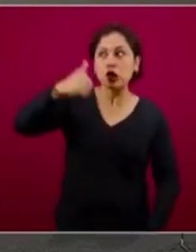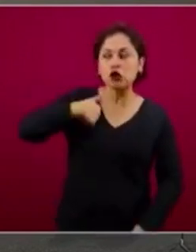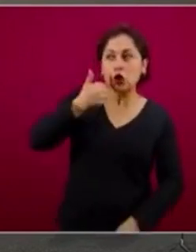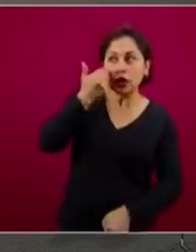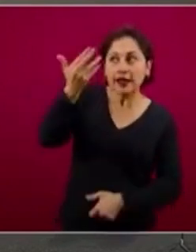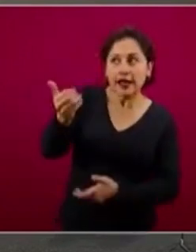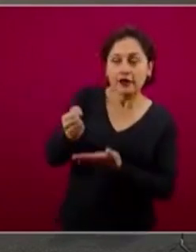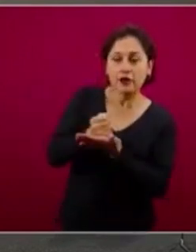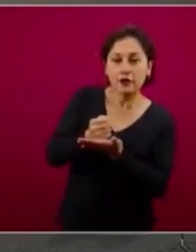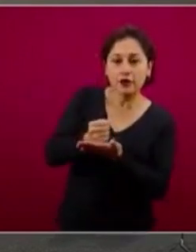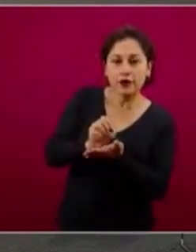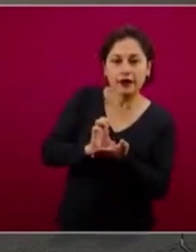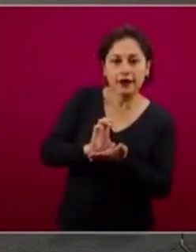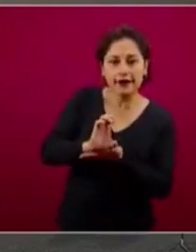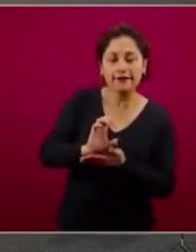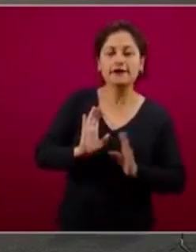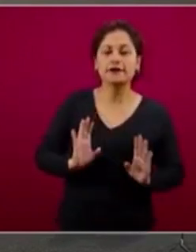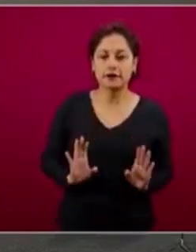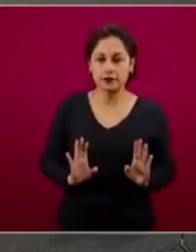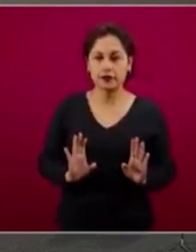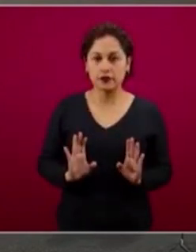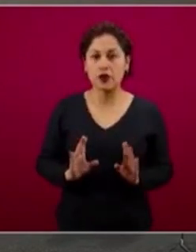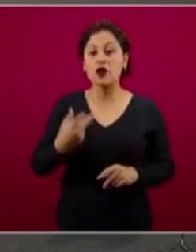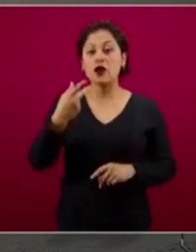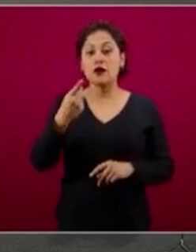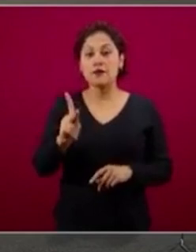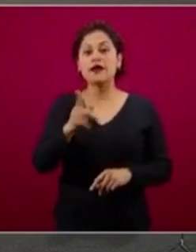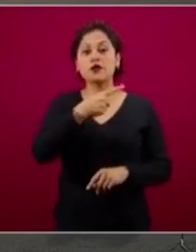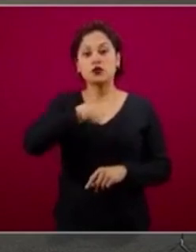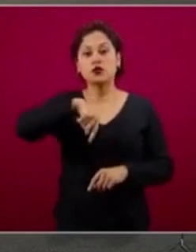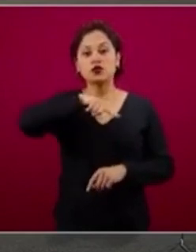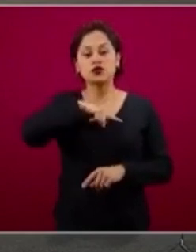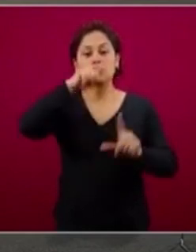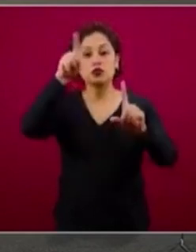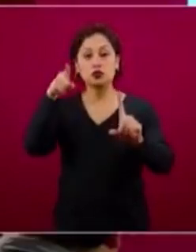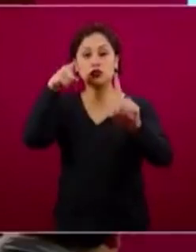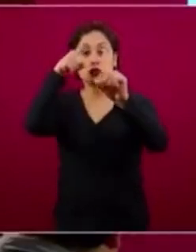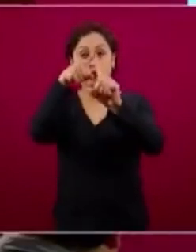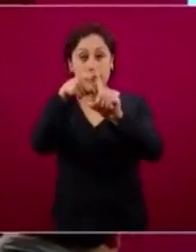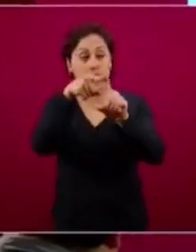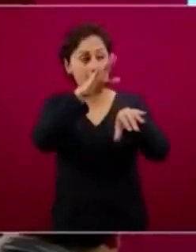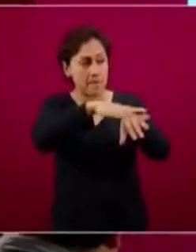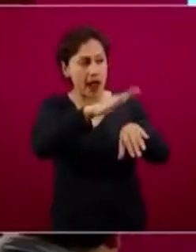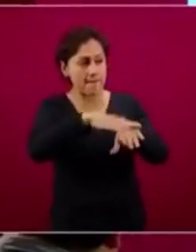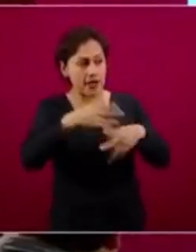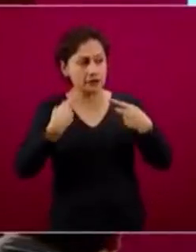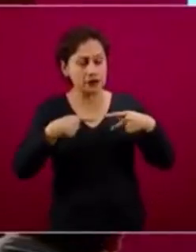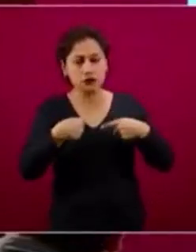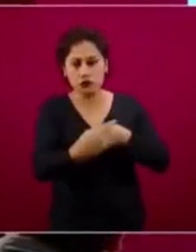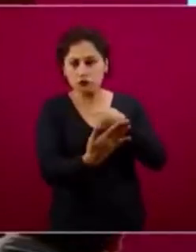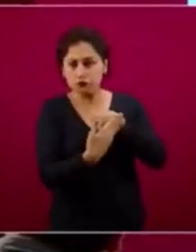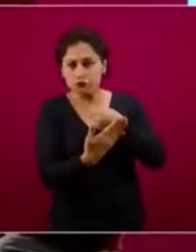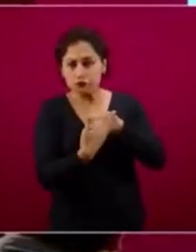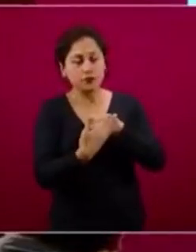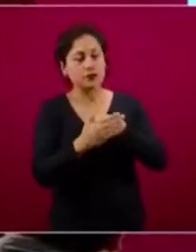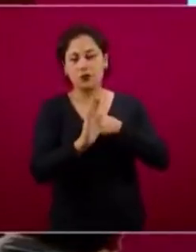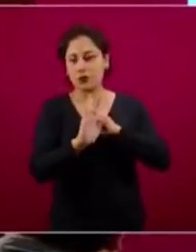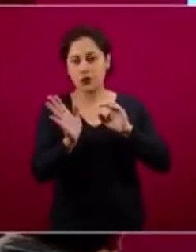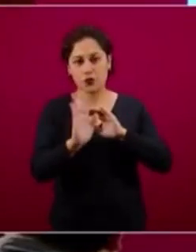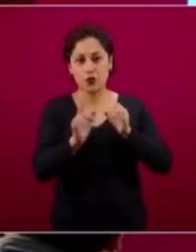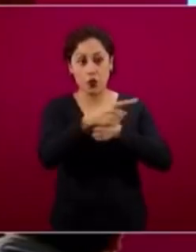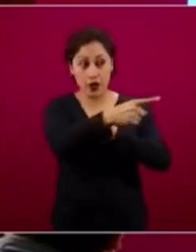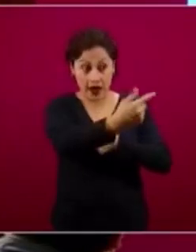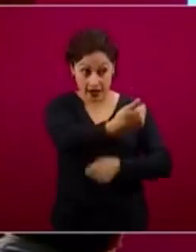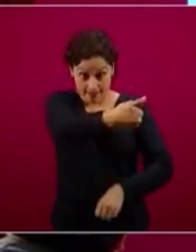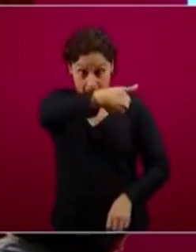no es que muchas personas nos soliciten el crédito, sino que de las que nos lo soliciten les paguemos, les demos